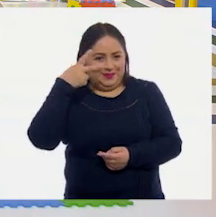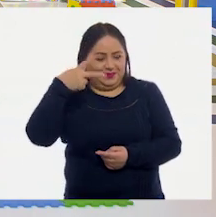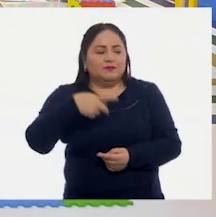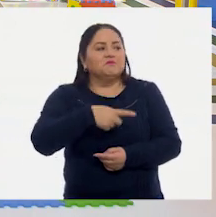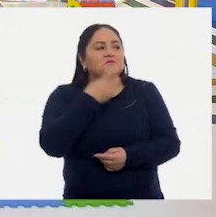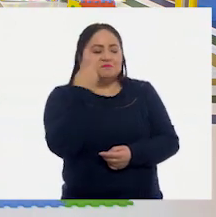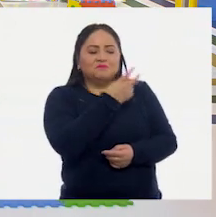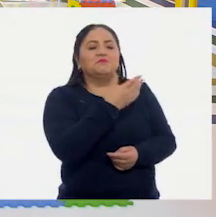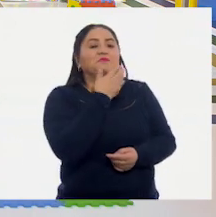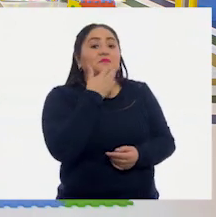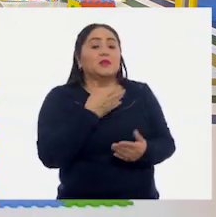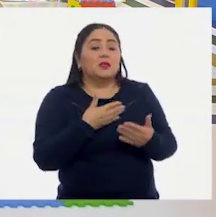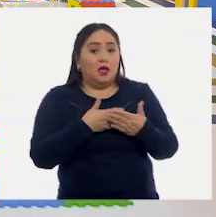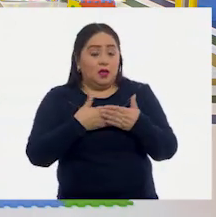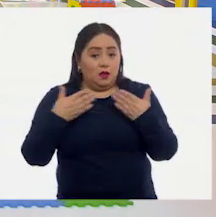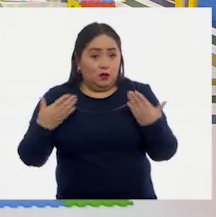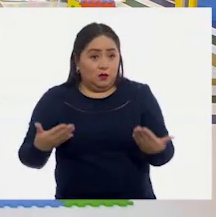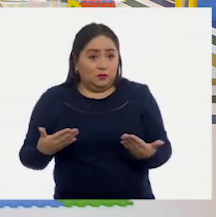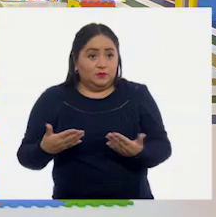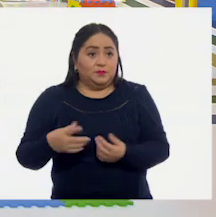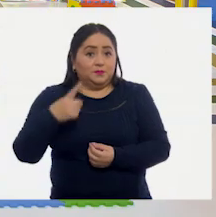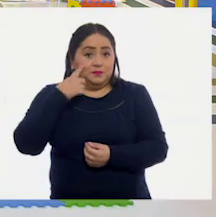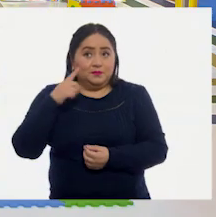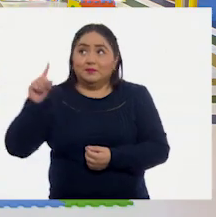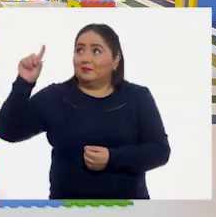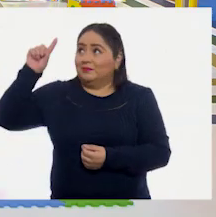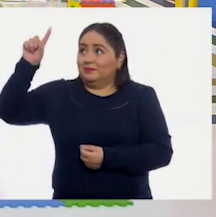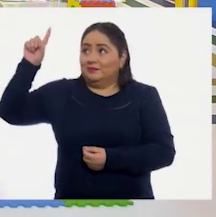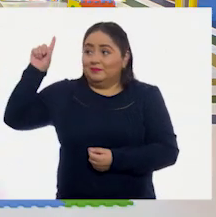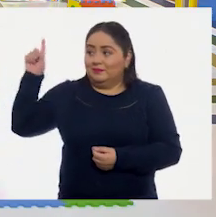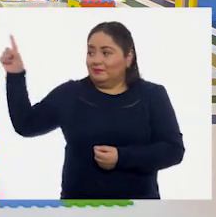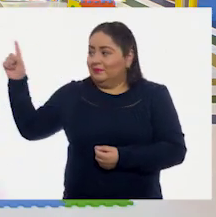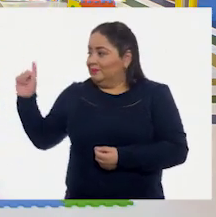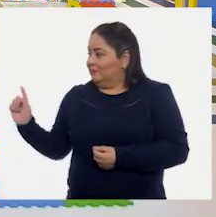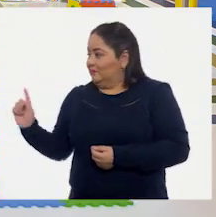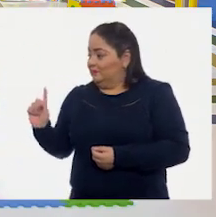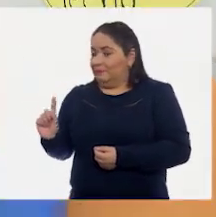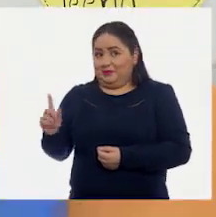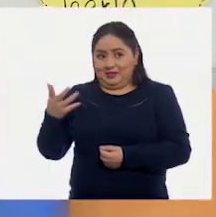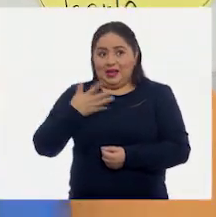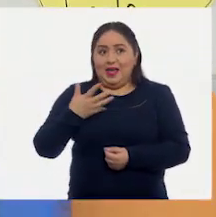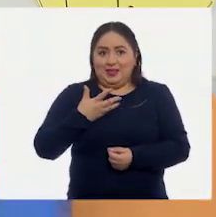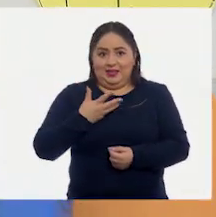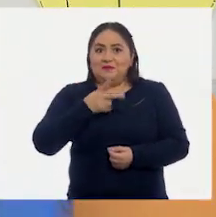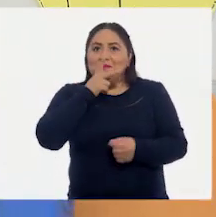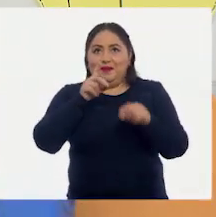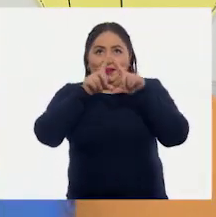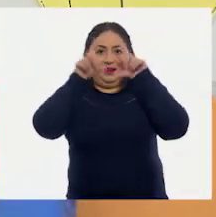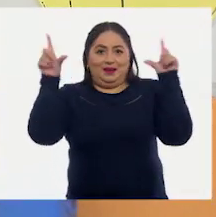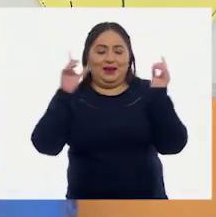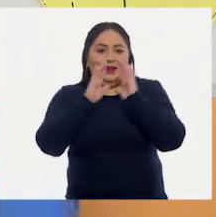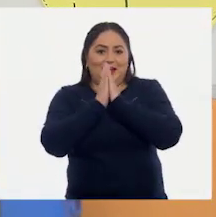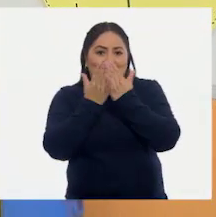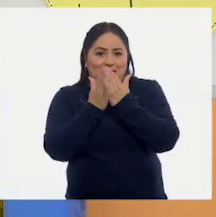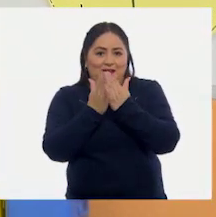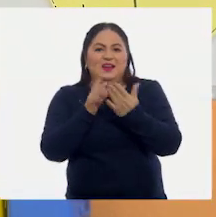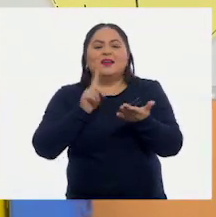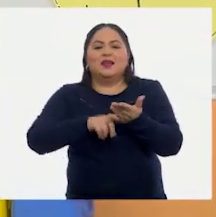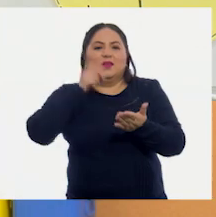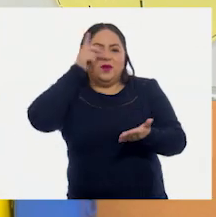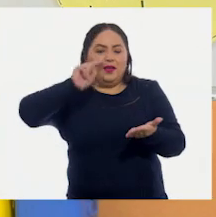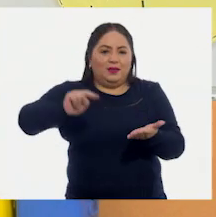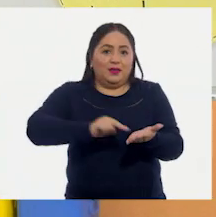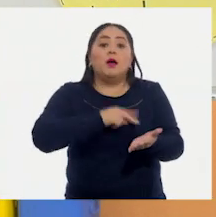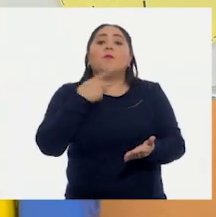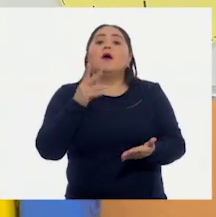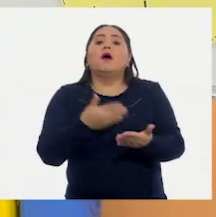Correcto. Ahora, volteamos al pizarrón. Ya dijimos el título del libro, el autor del libro. Y